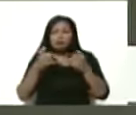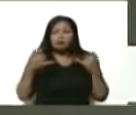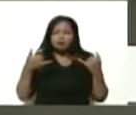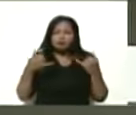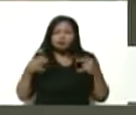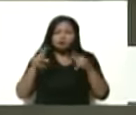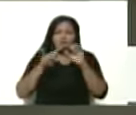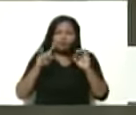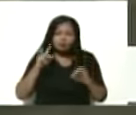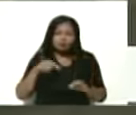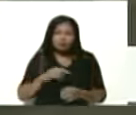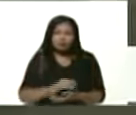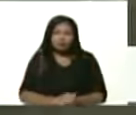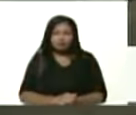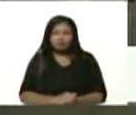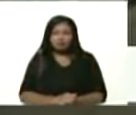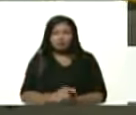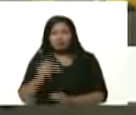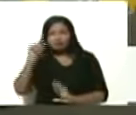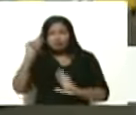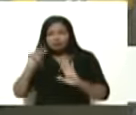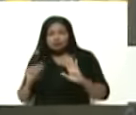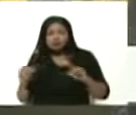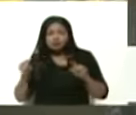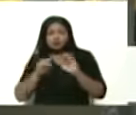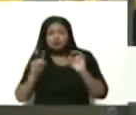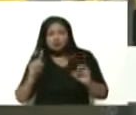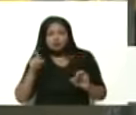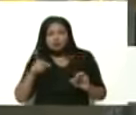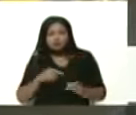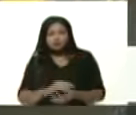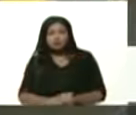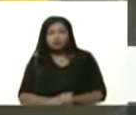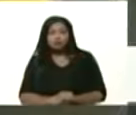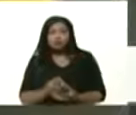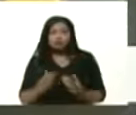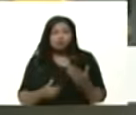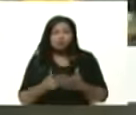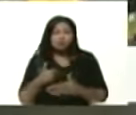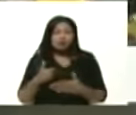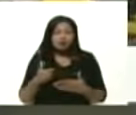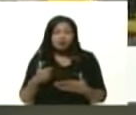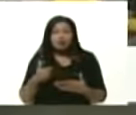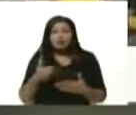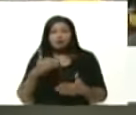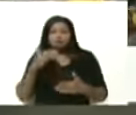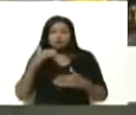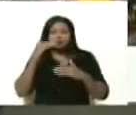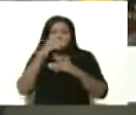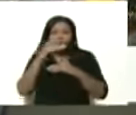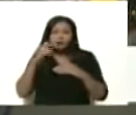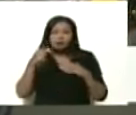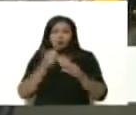nos va a minimizar por supuesto lo que son los costos va a ser mucho más accesible a cada uno de los empleados que es lo que queremos nuestra